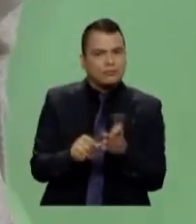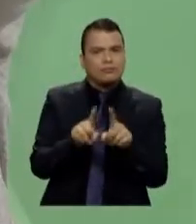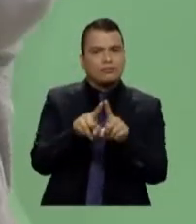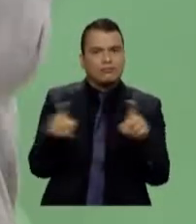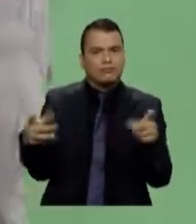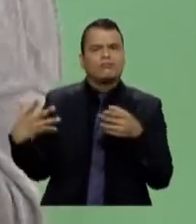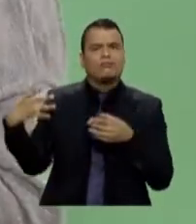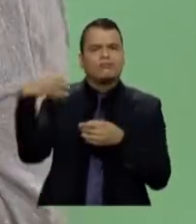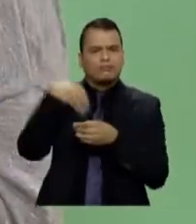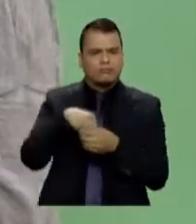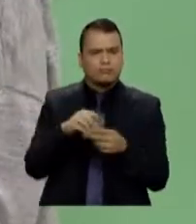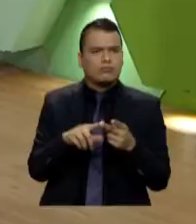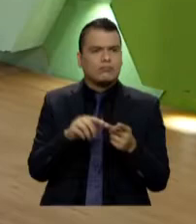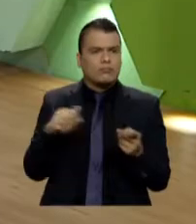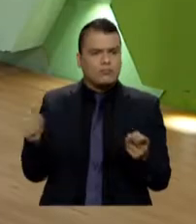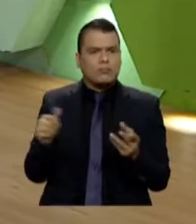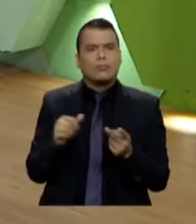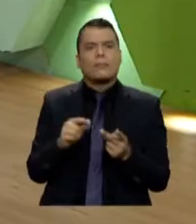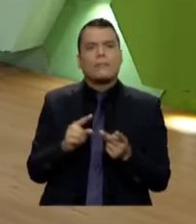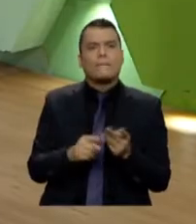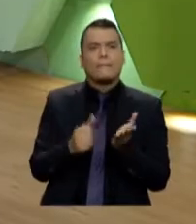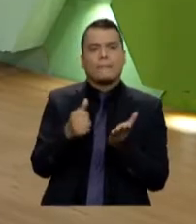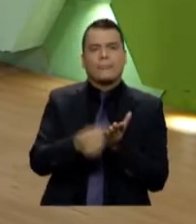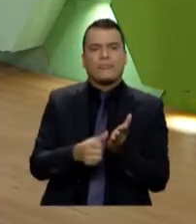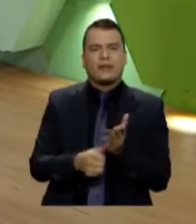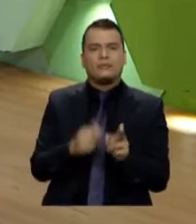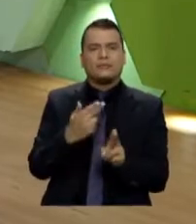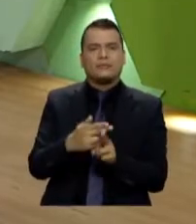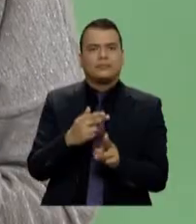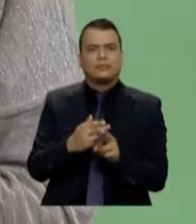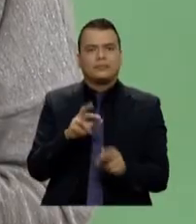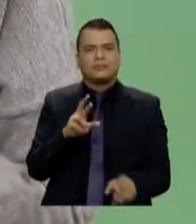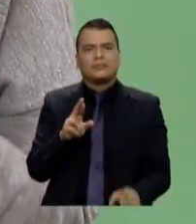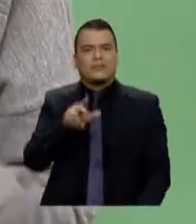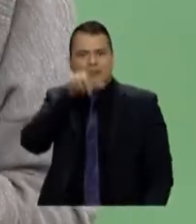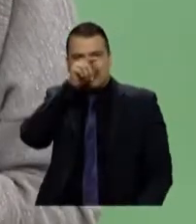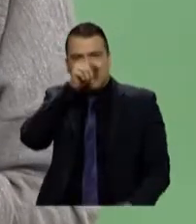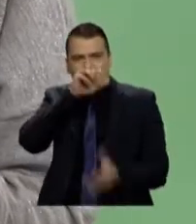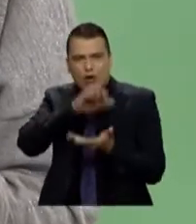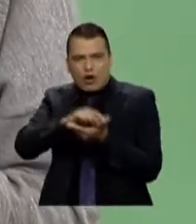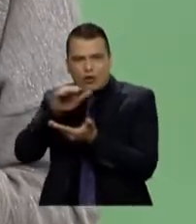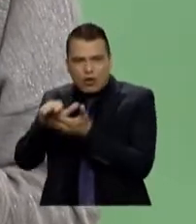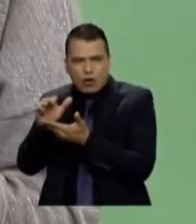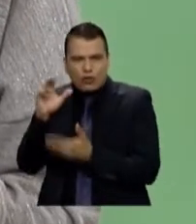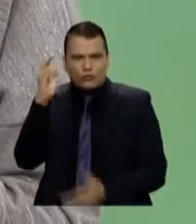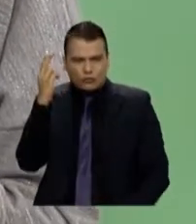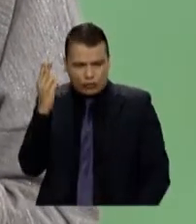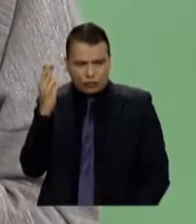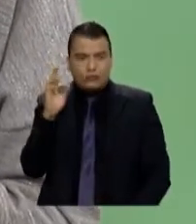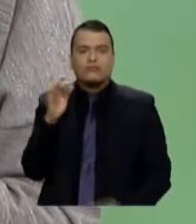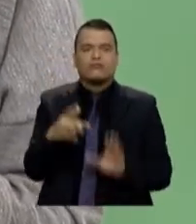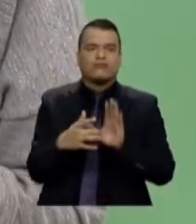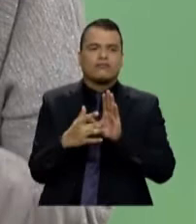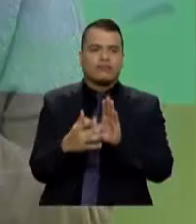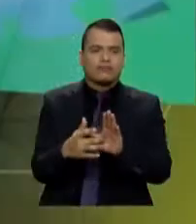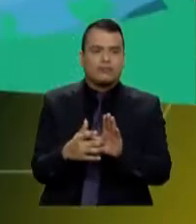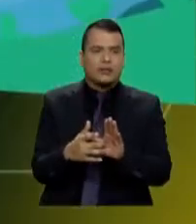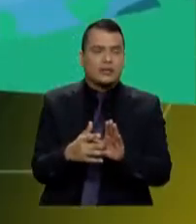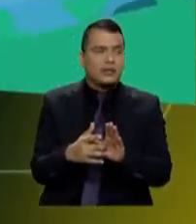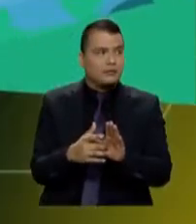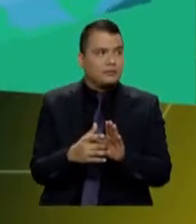a llevar, pero también vamos a llevar a Roca y Rupito, que es la estrategia que presentamos inicialmente en el informativo.